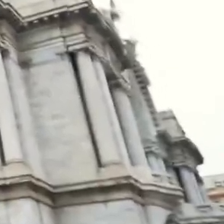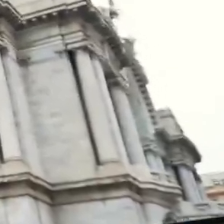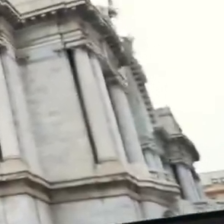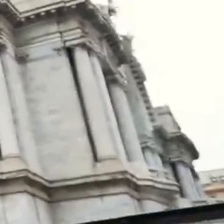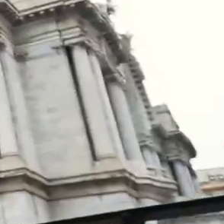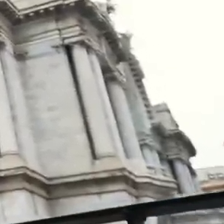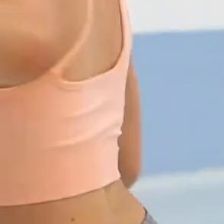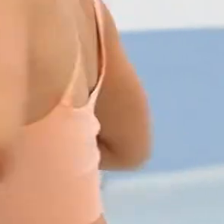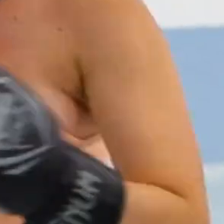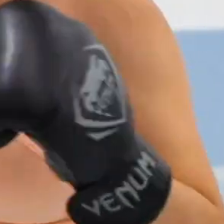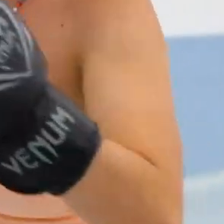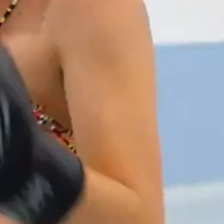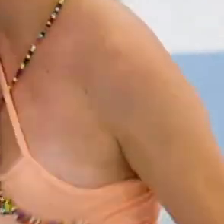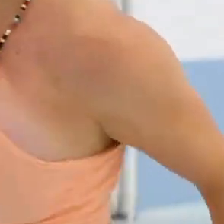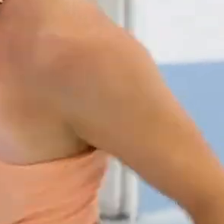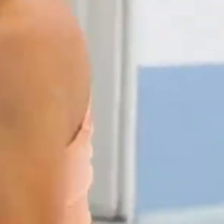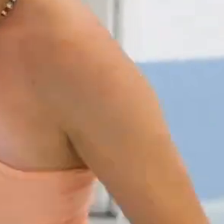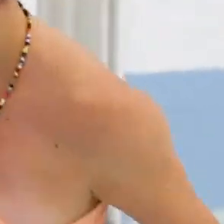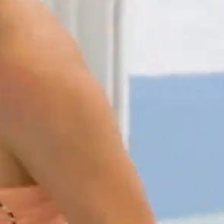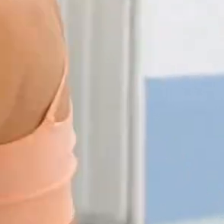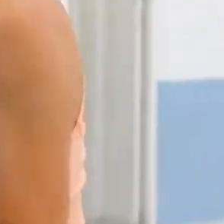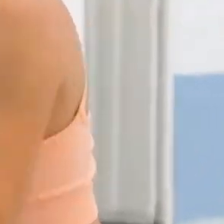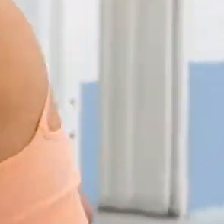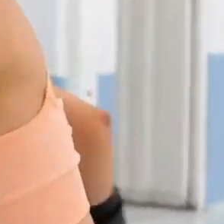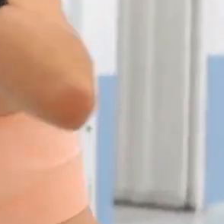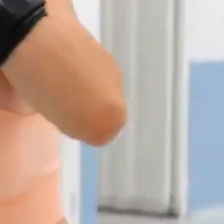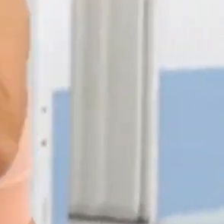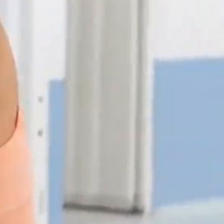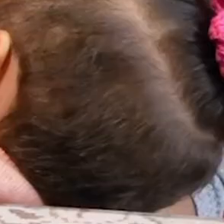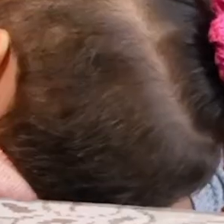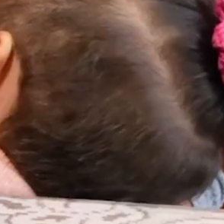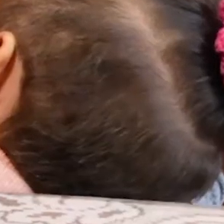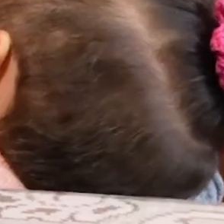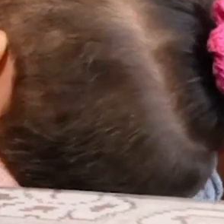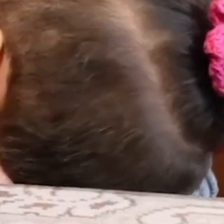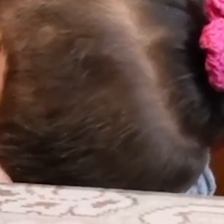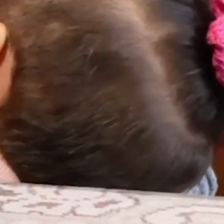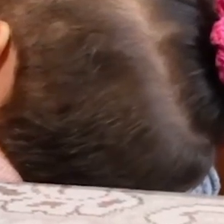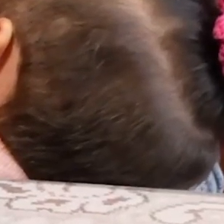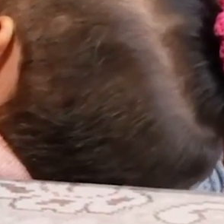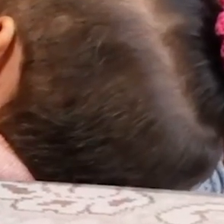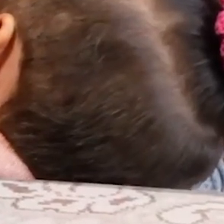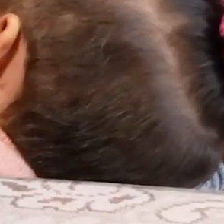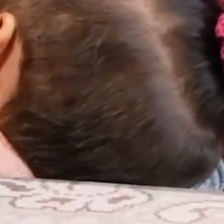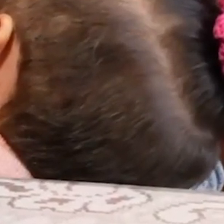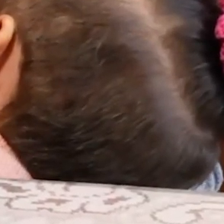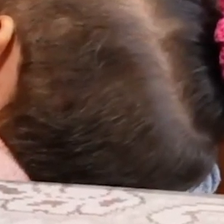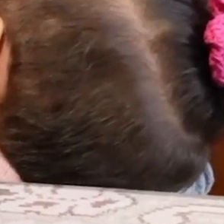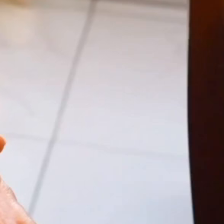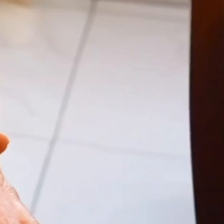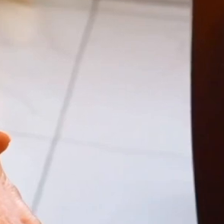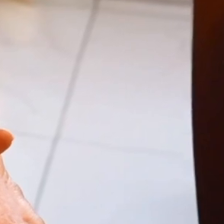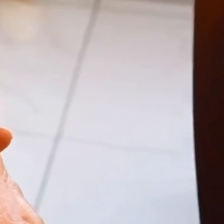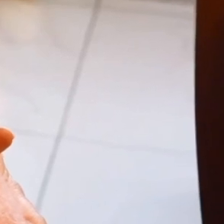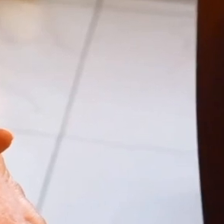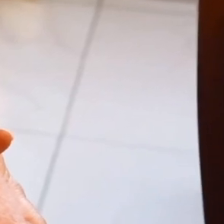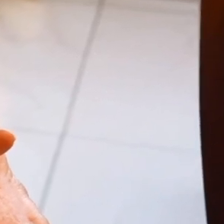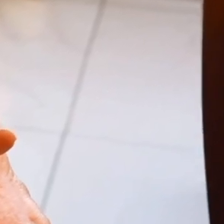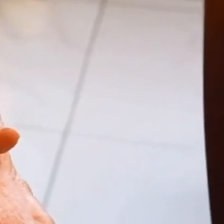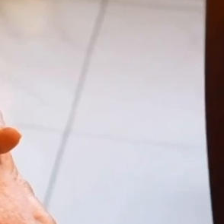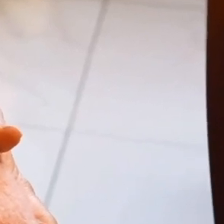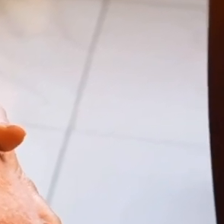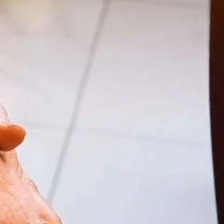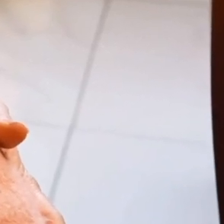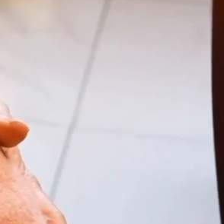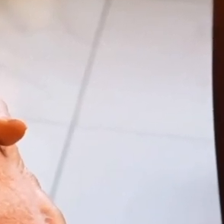protección. Haz al menos 30 minutos al día. Y si es el caso, amamanta tu bebé al menos durante